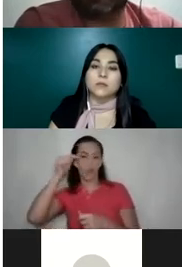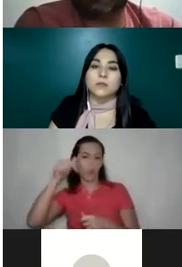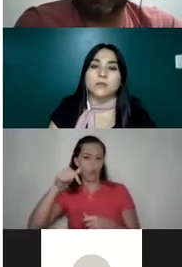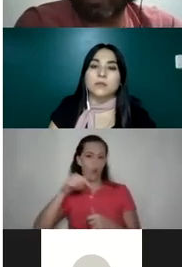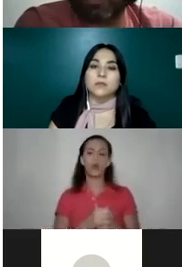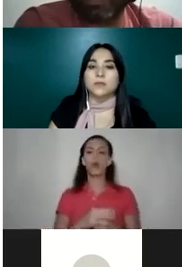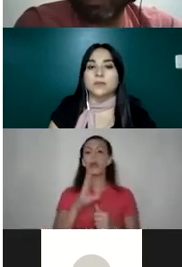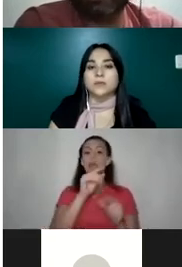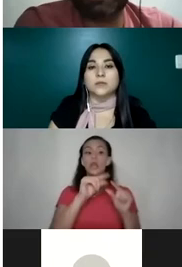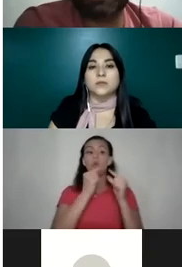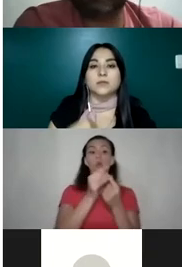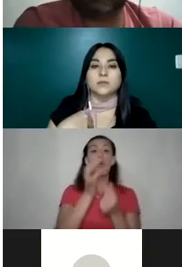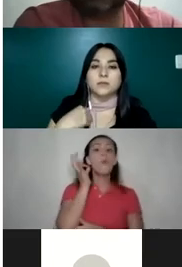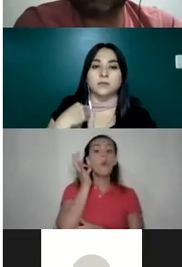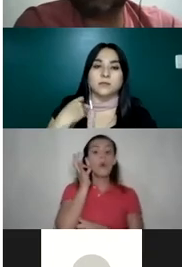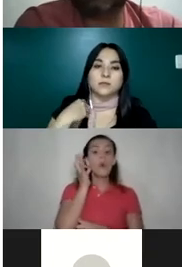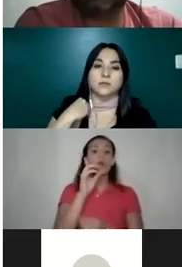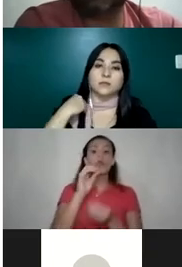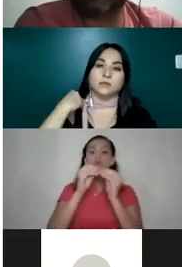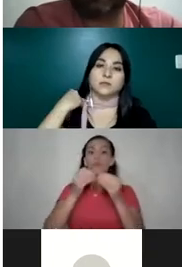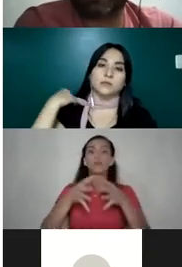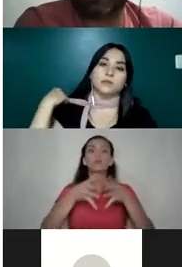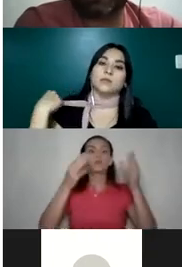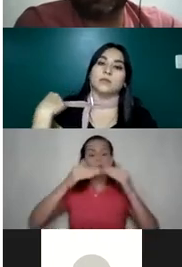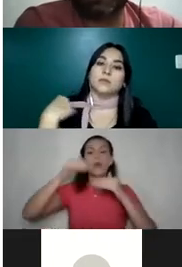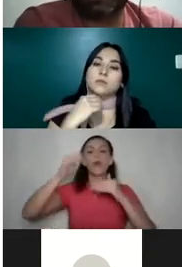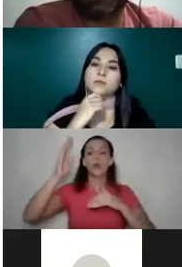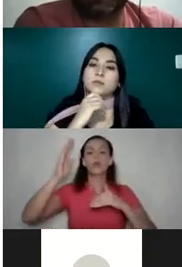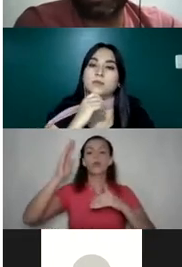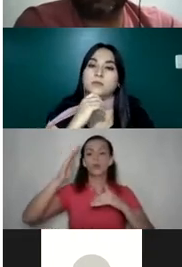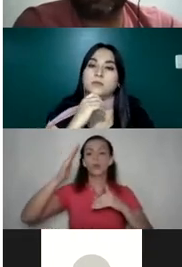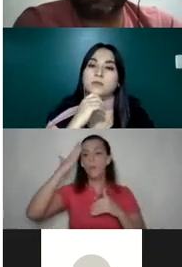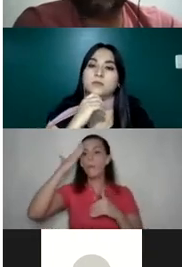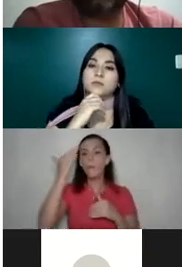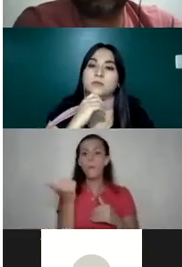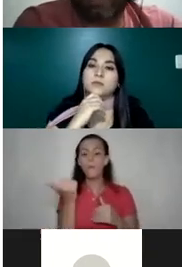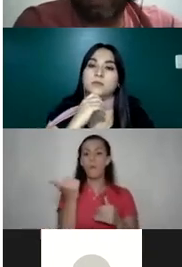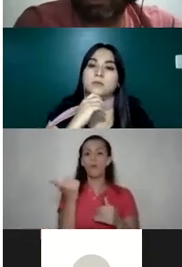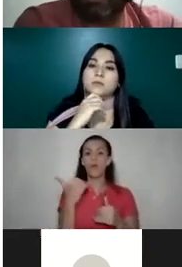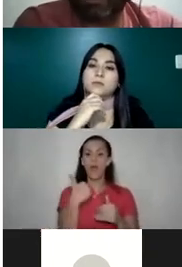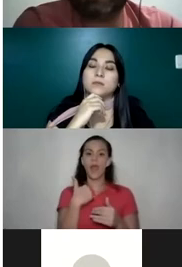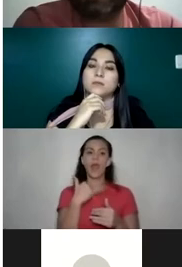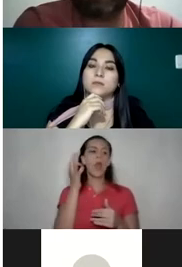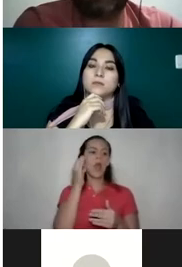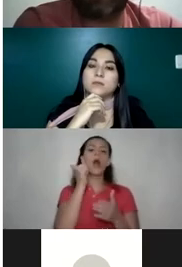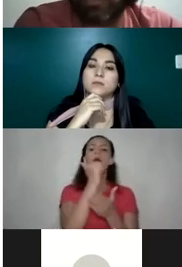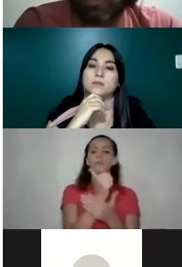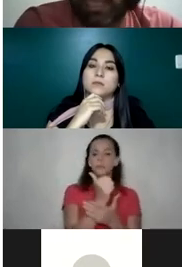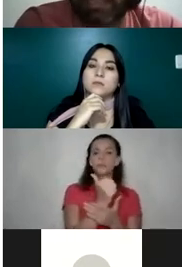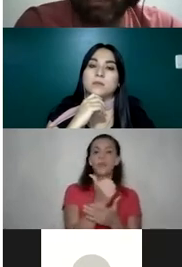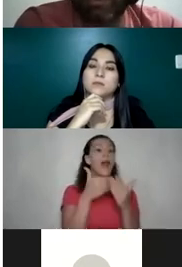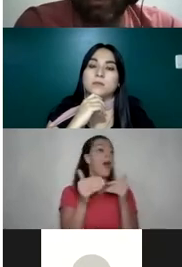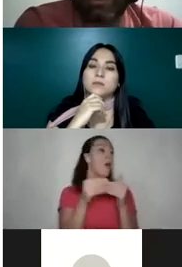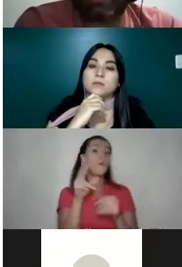grupos de mujeres, los números tienden a ser más altos, porque hay homicidios de mujeres que, aunque no se